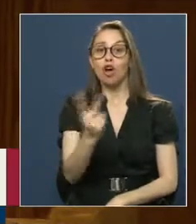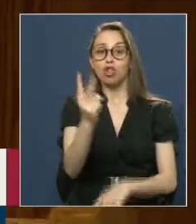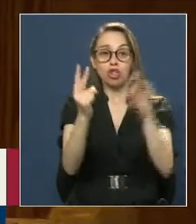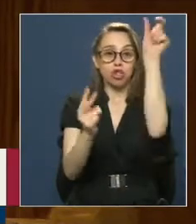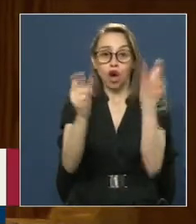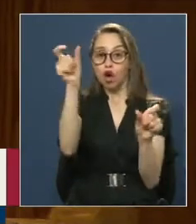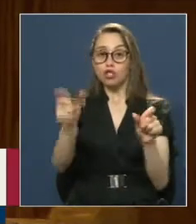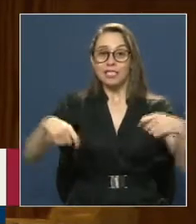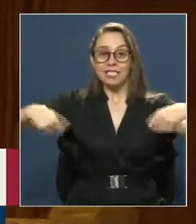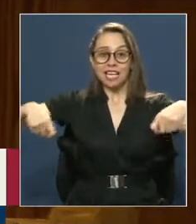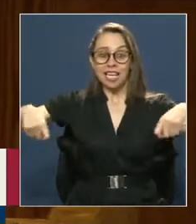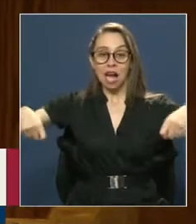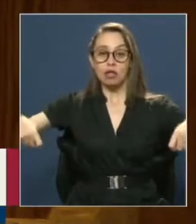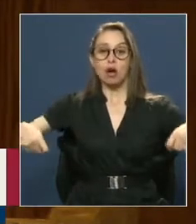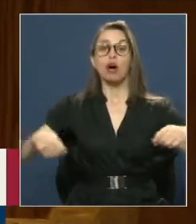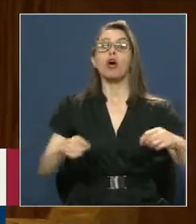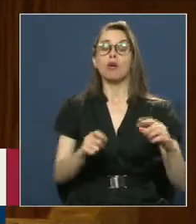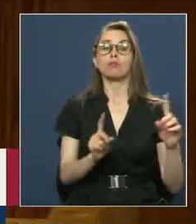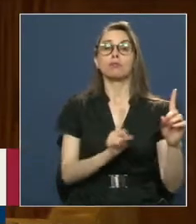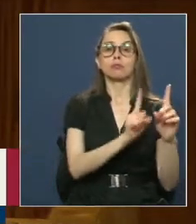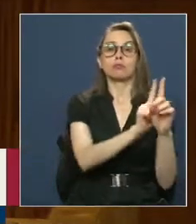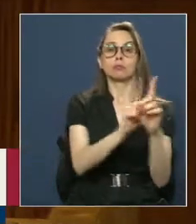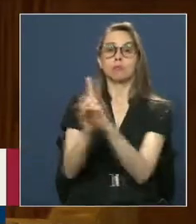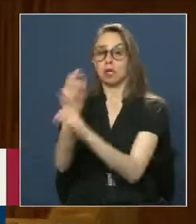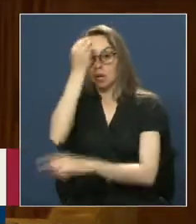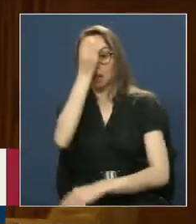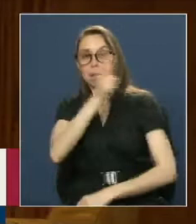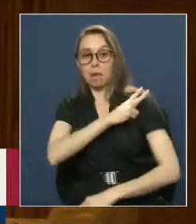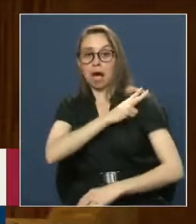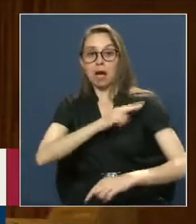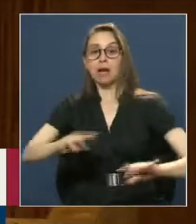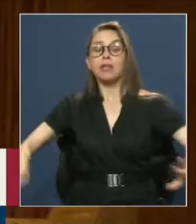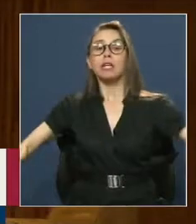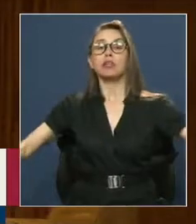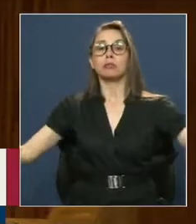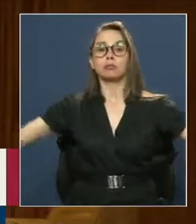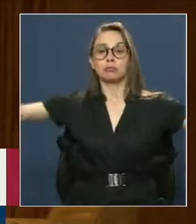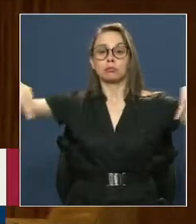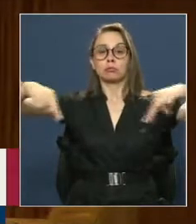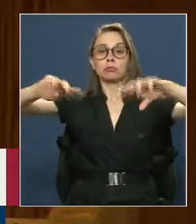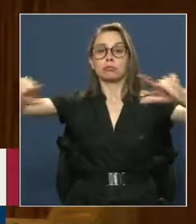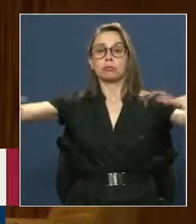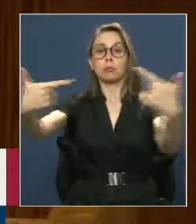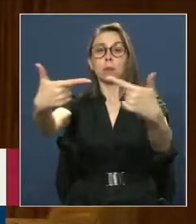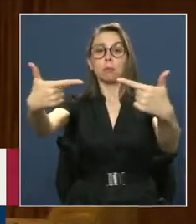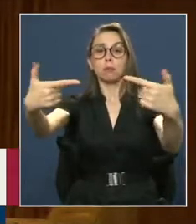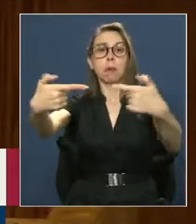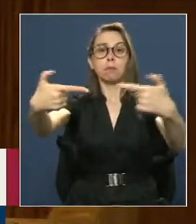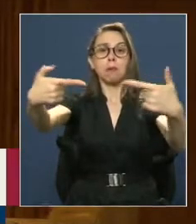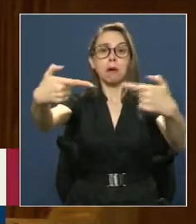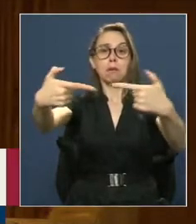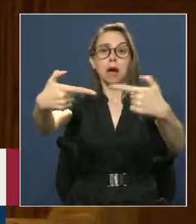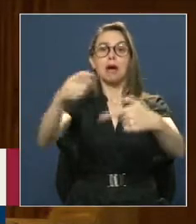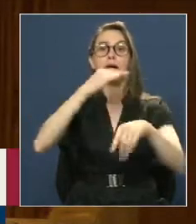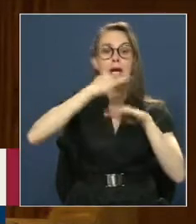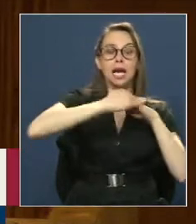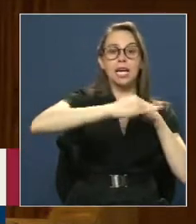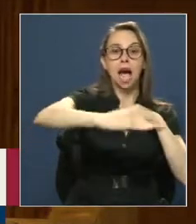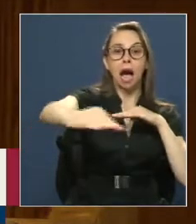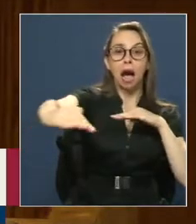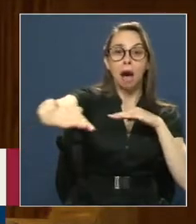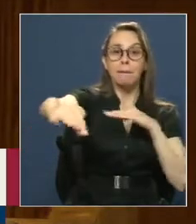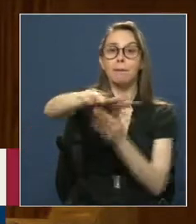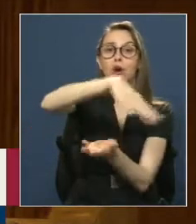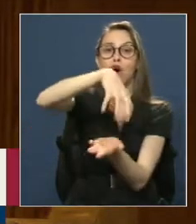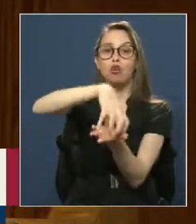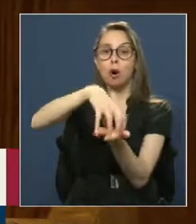senadores, acompañados de sus respectivos padrinos Se batieron a duelo, a balazos En una chacra ubicada en